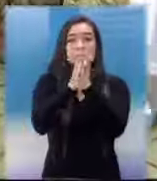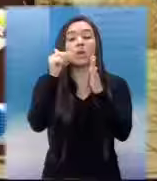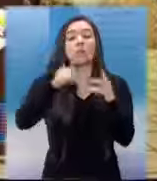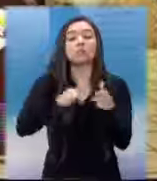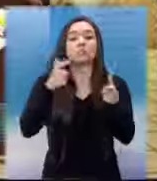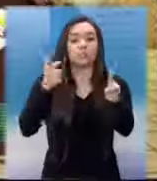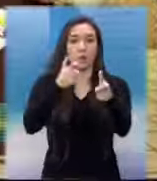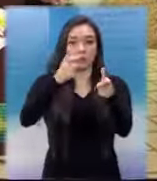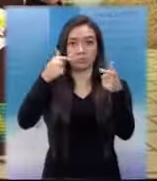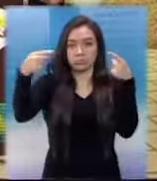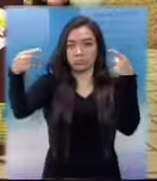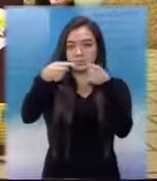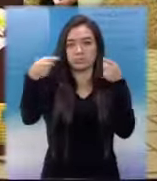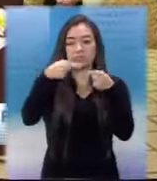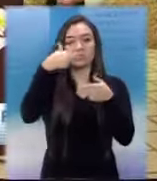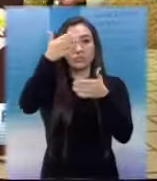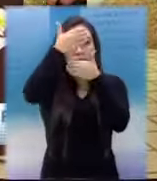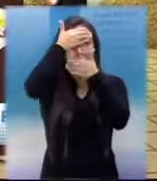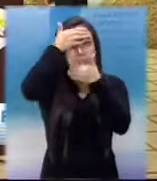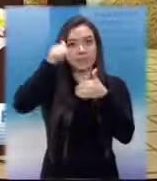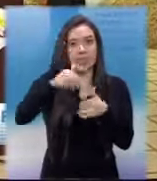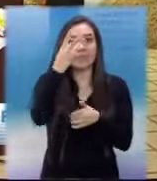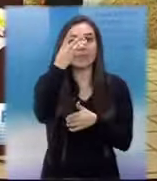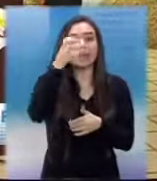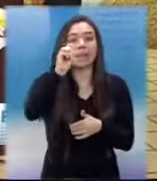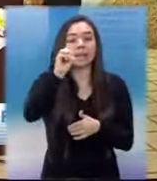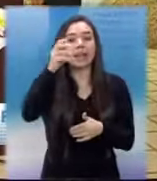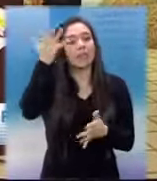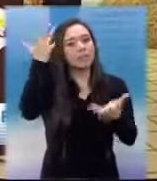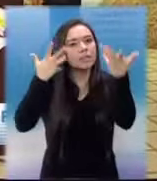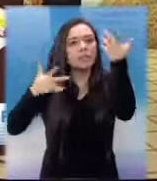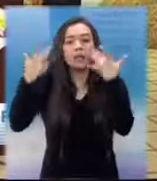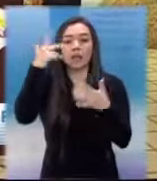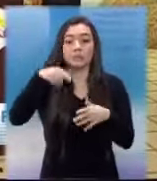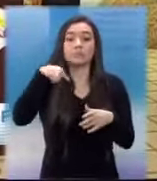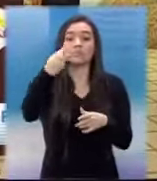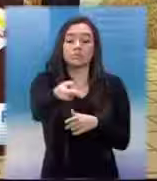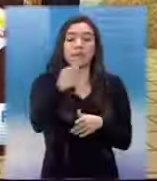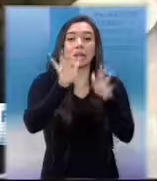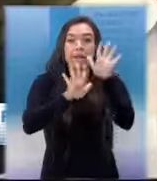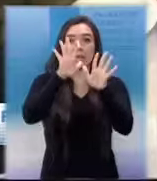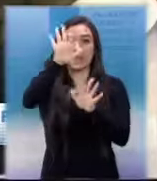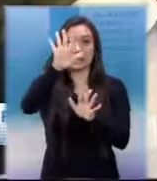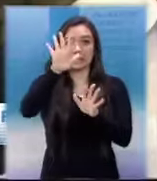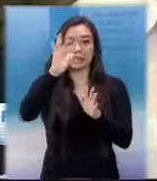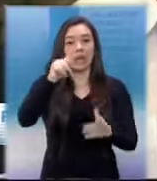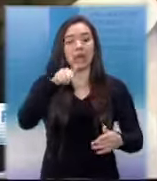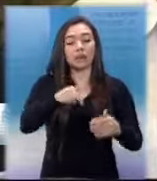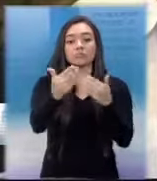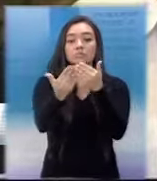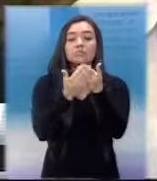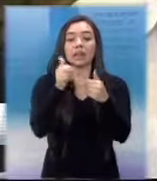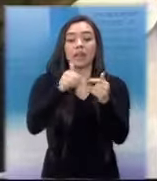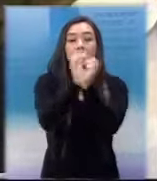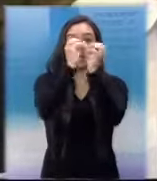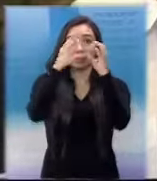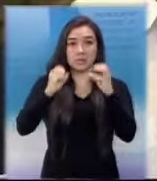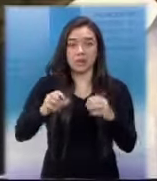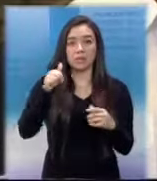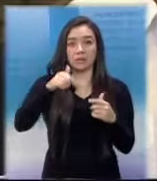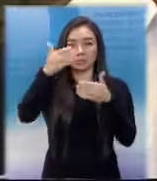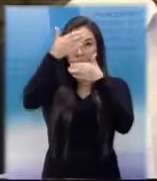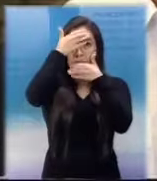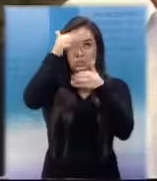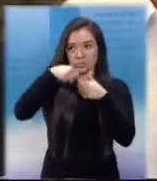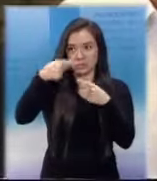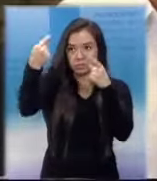entre el gobierno y la guerrilla de 30 días a partir del 15 de diciembre próximo. El anuncio lo hizo en La Habana el guerrillero Pablo